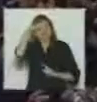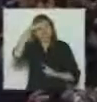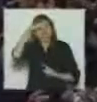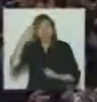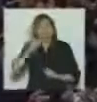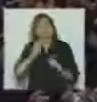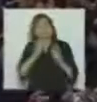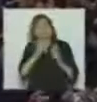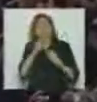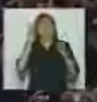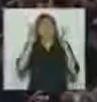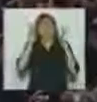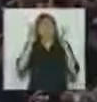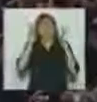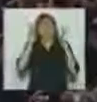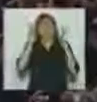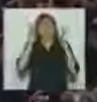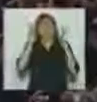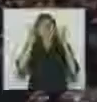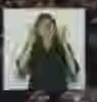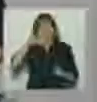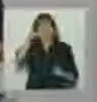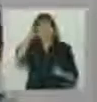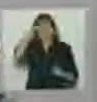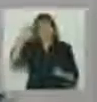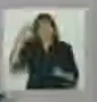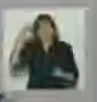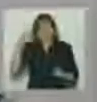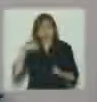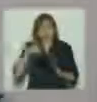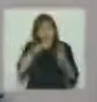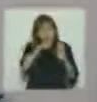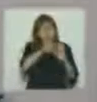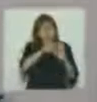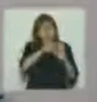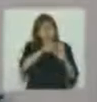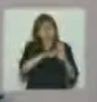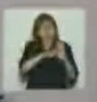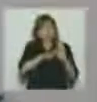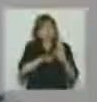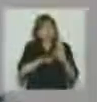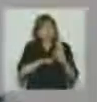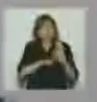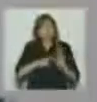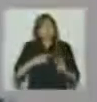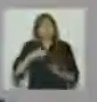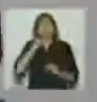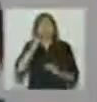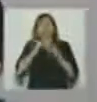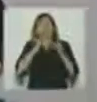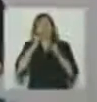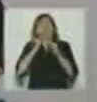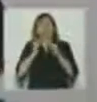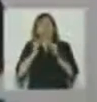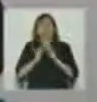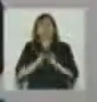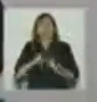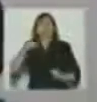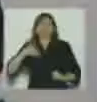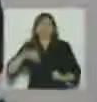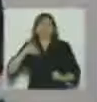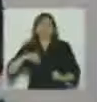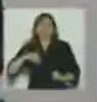nacional, de identidad nacional, con las palabras que hablamos nosotros, con las historias que tenemos que vivir todos los días